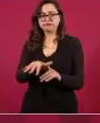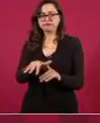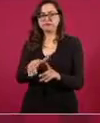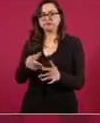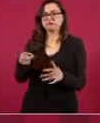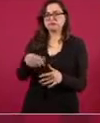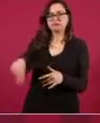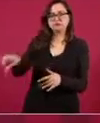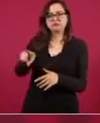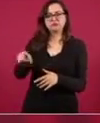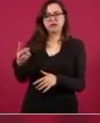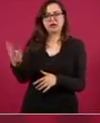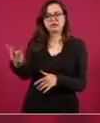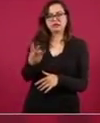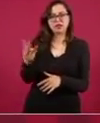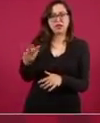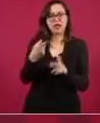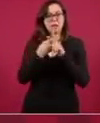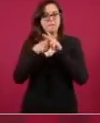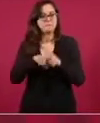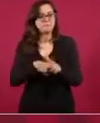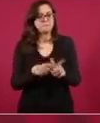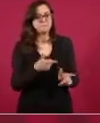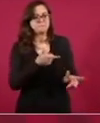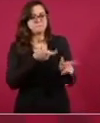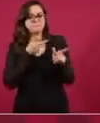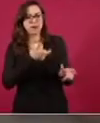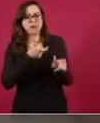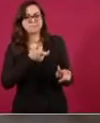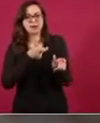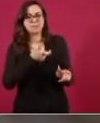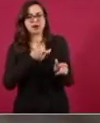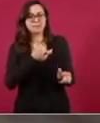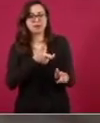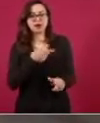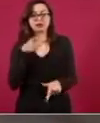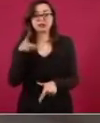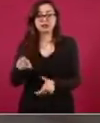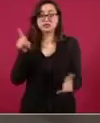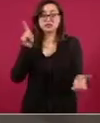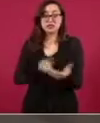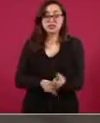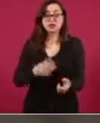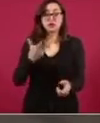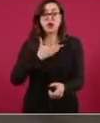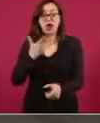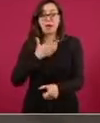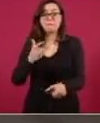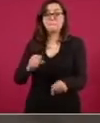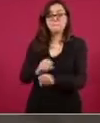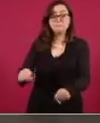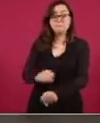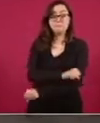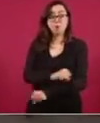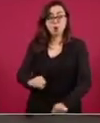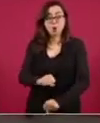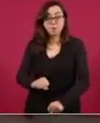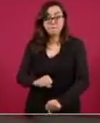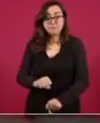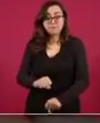amenazó con una bomba, con una granada y